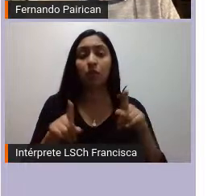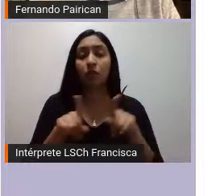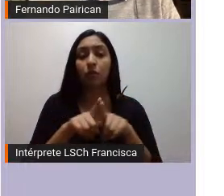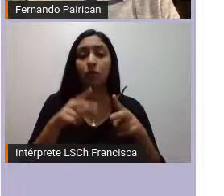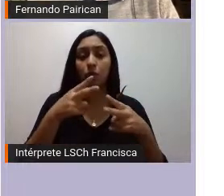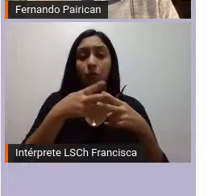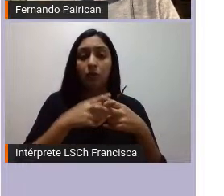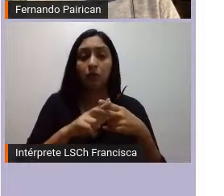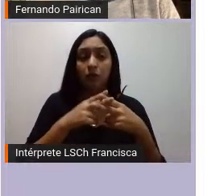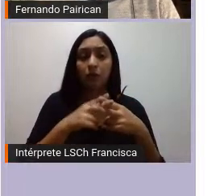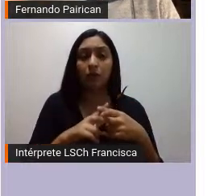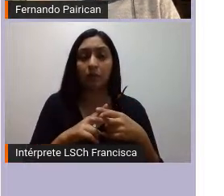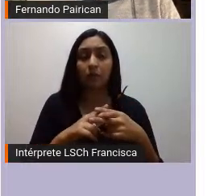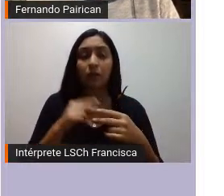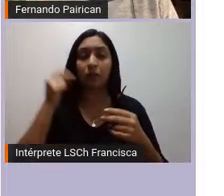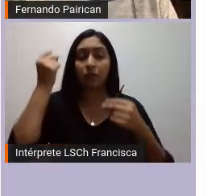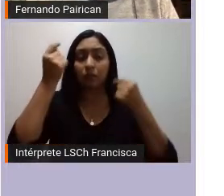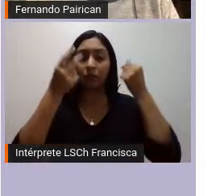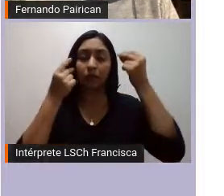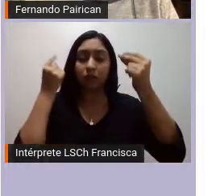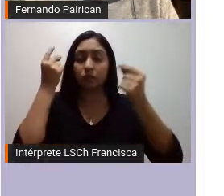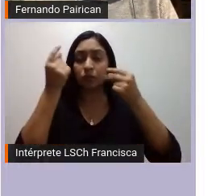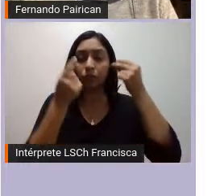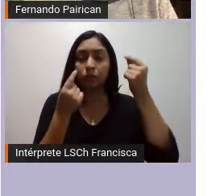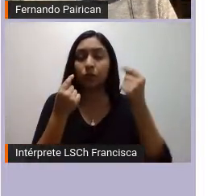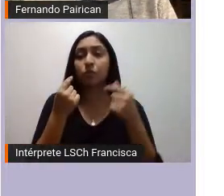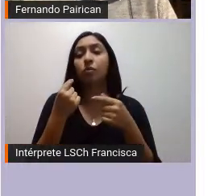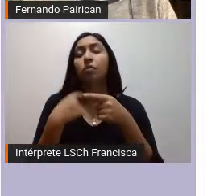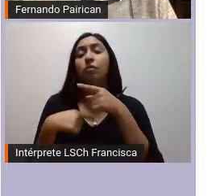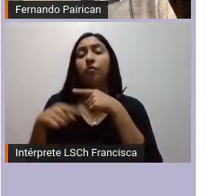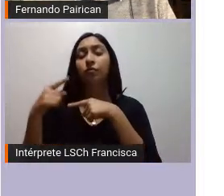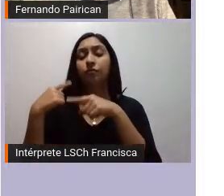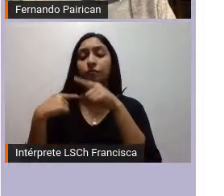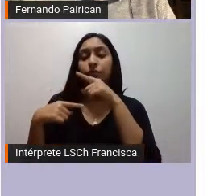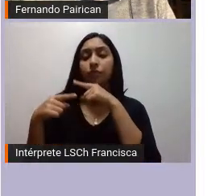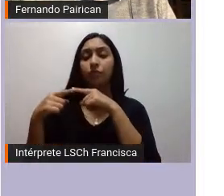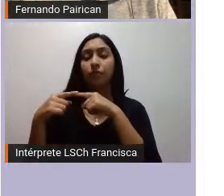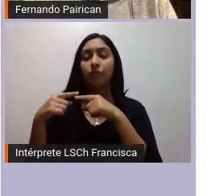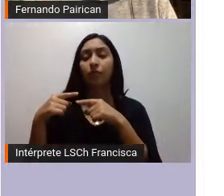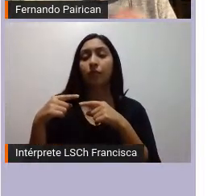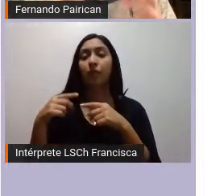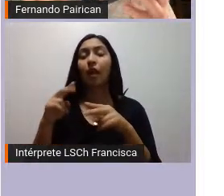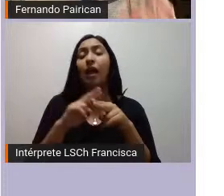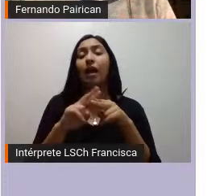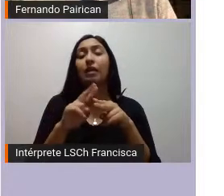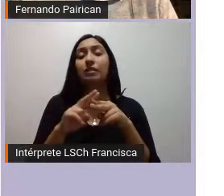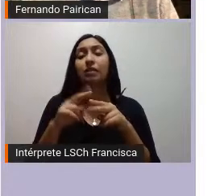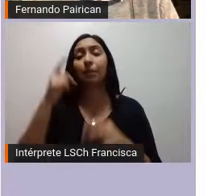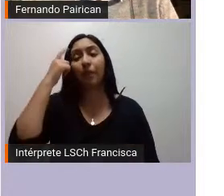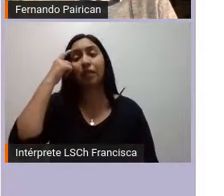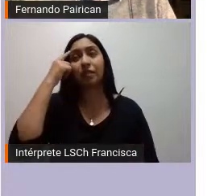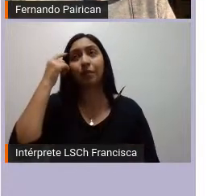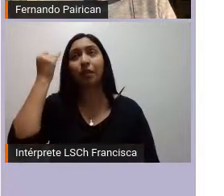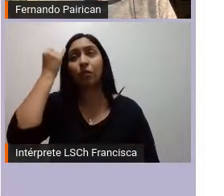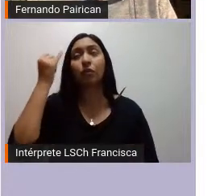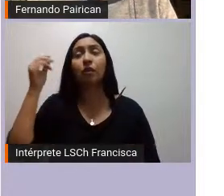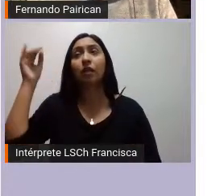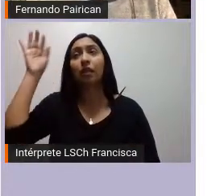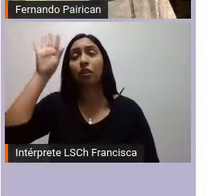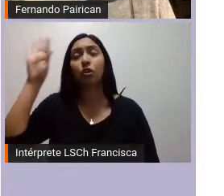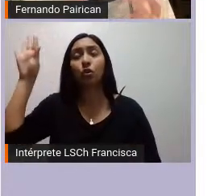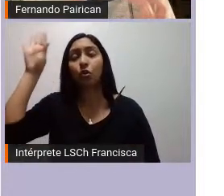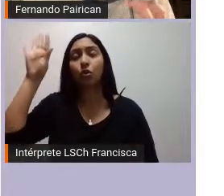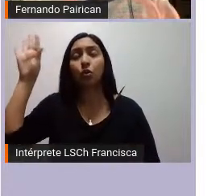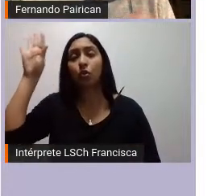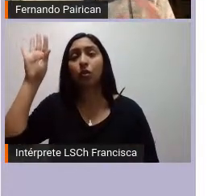invención de la tradición que es de alguna manera ir articulando la creación de un pensamiento ideológico a partir de este concepto del Weichaf y por lo tanto